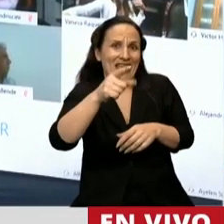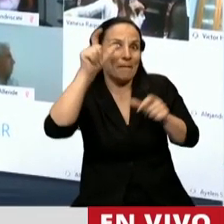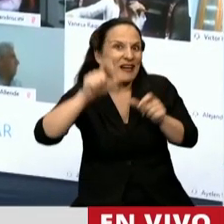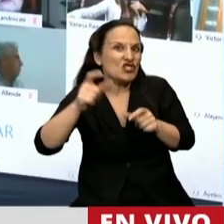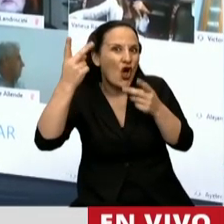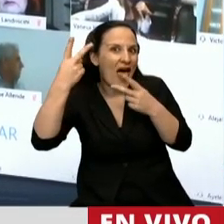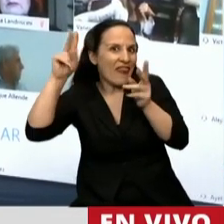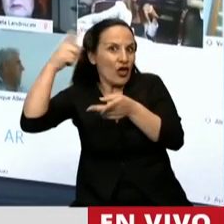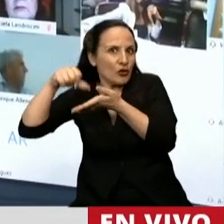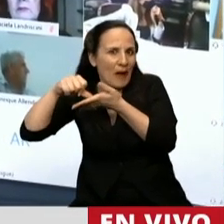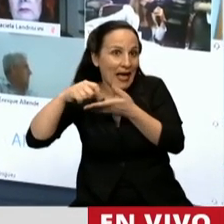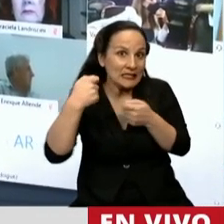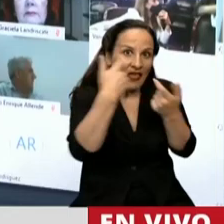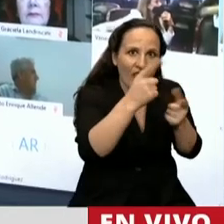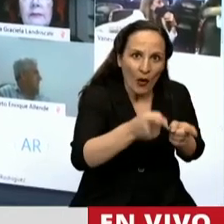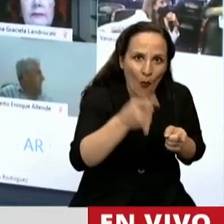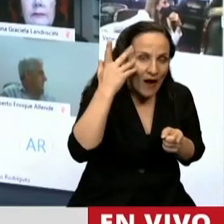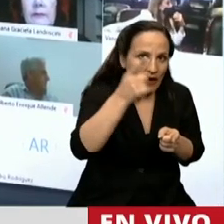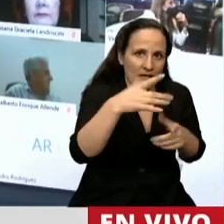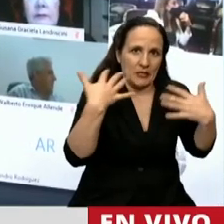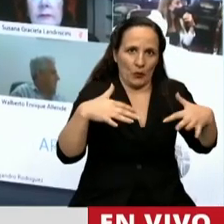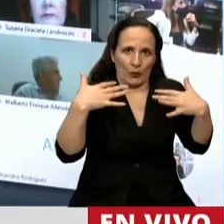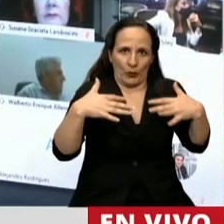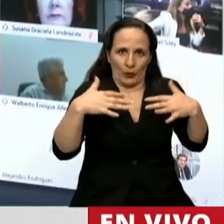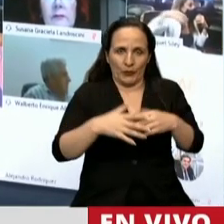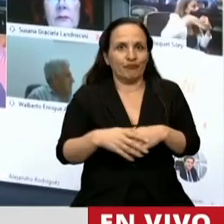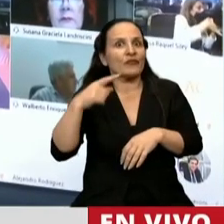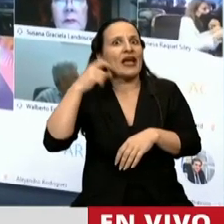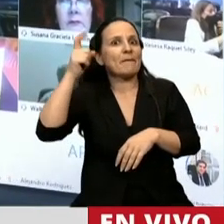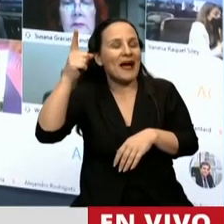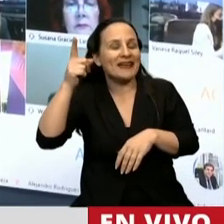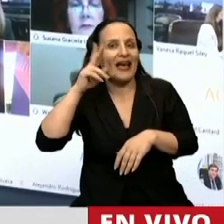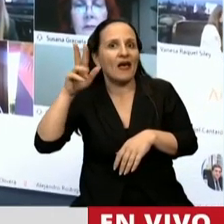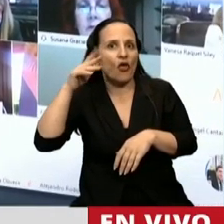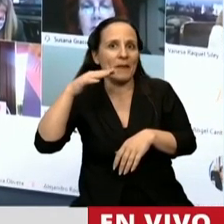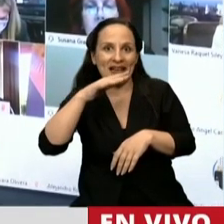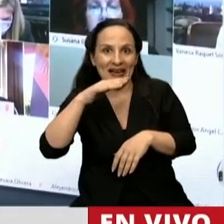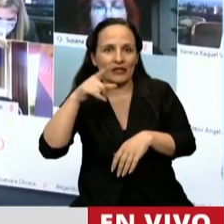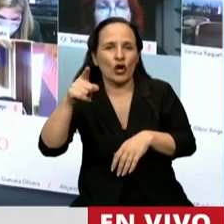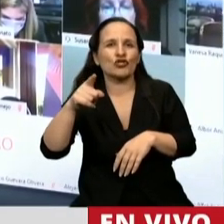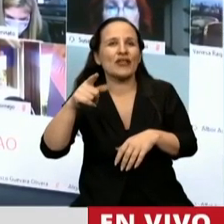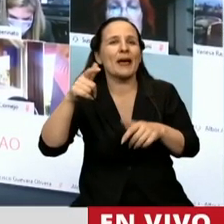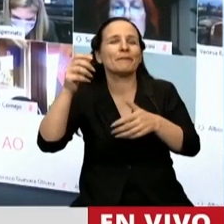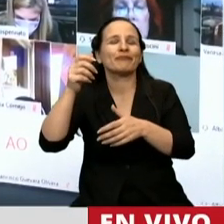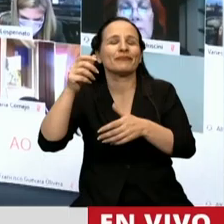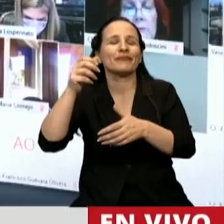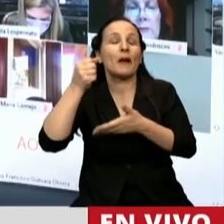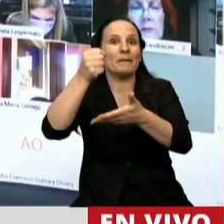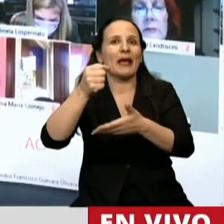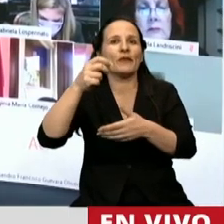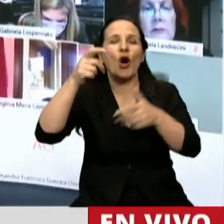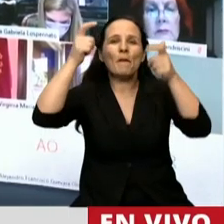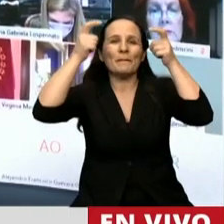extranjero. En el 2014 recibió en España el premio Príncipe de